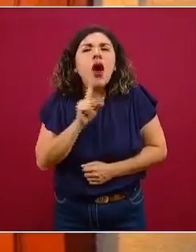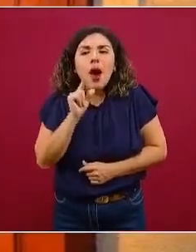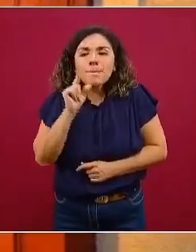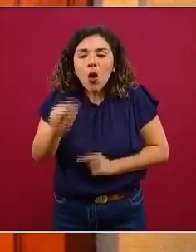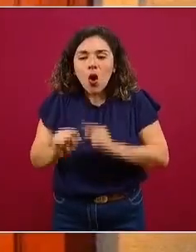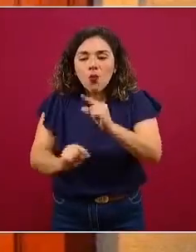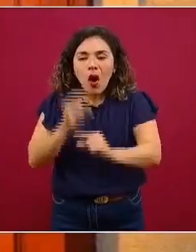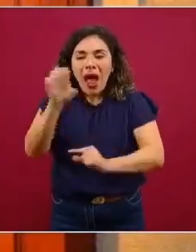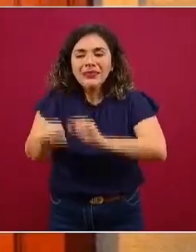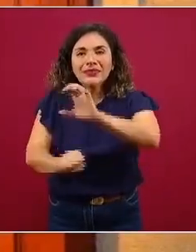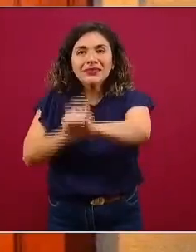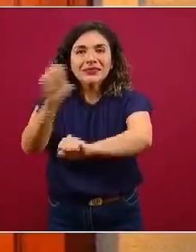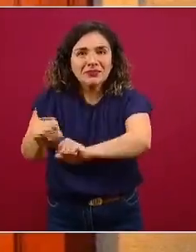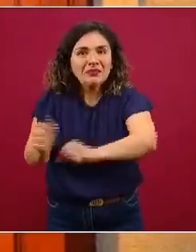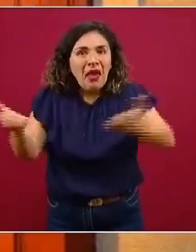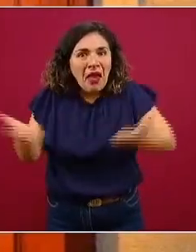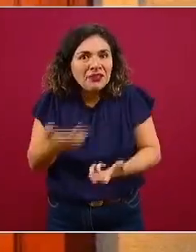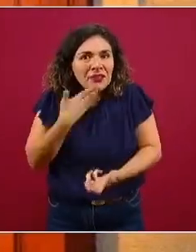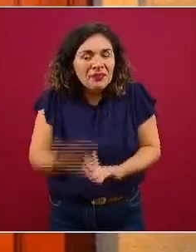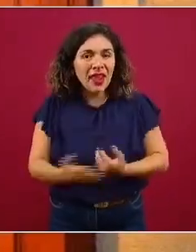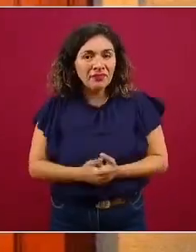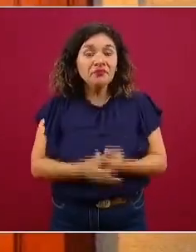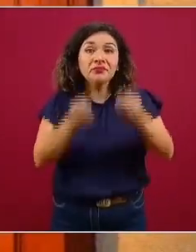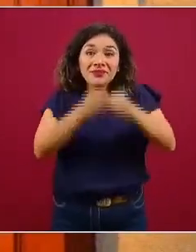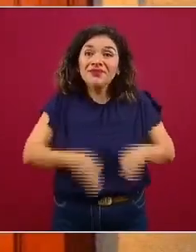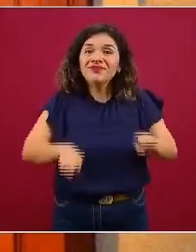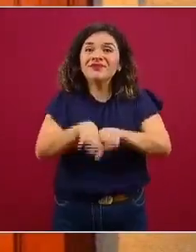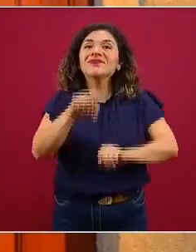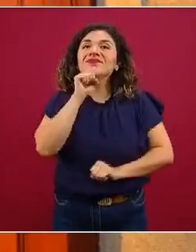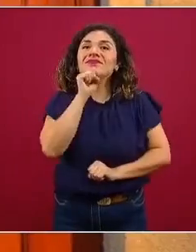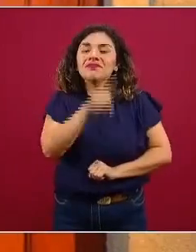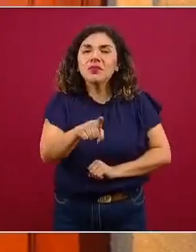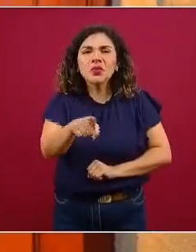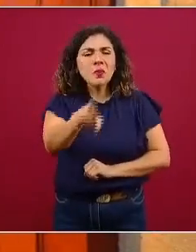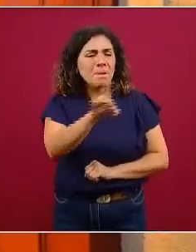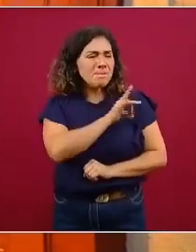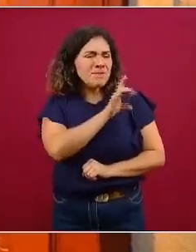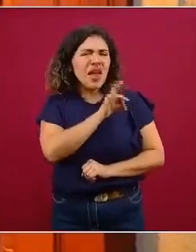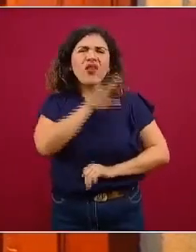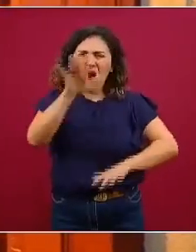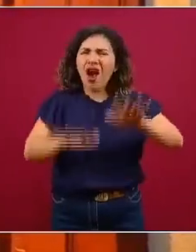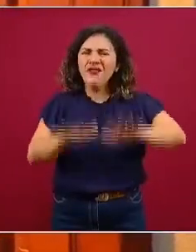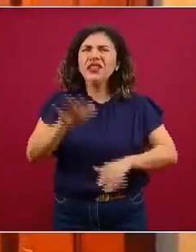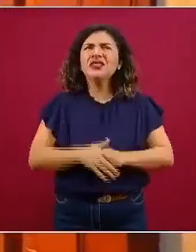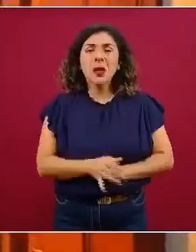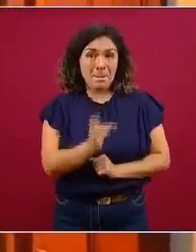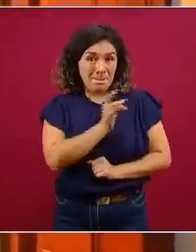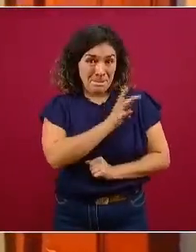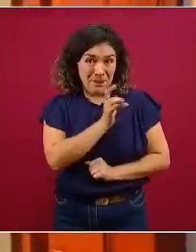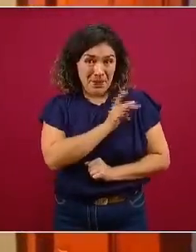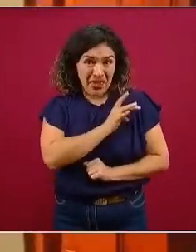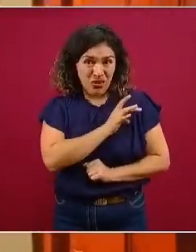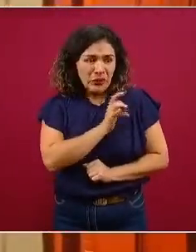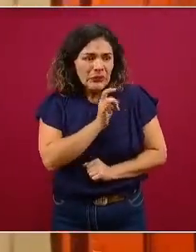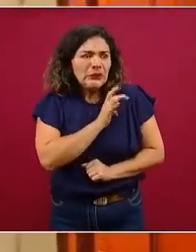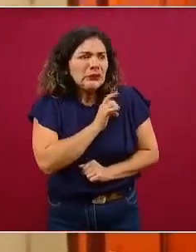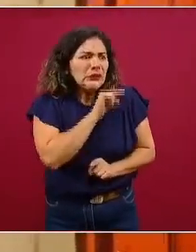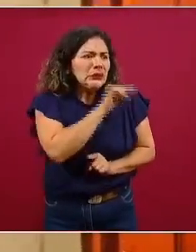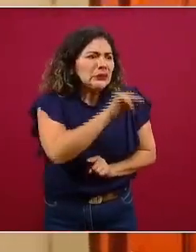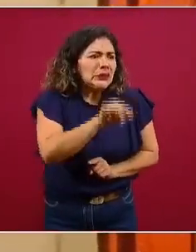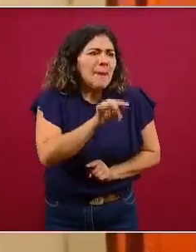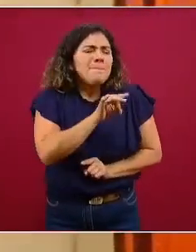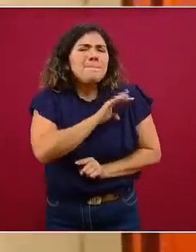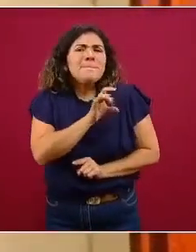logros consecuentes. Es importante también enfrentar nuestros miedos. Muchas veces el miedo a los miedos hace que